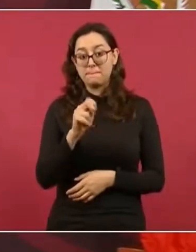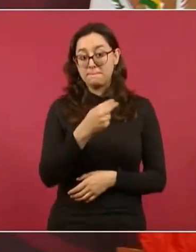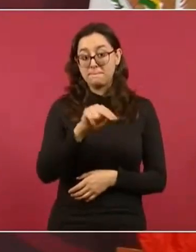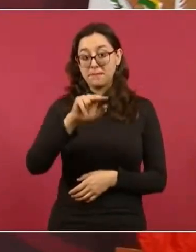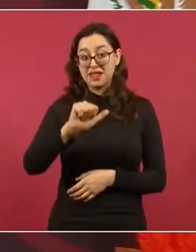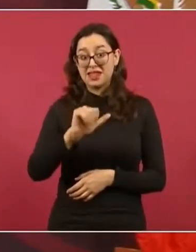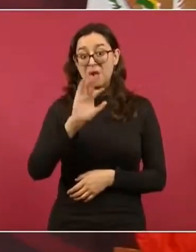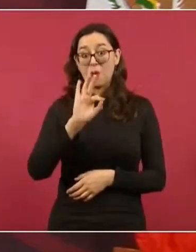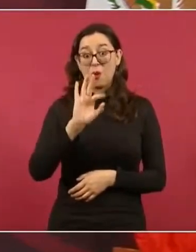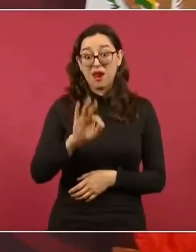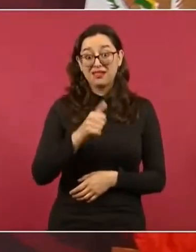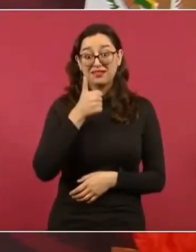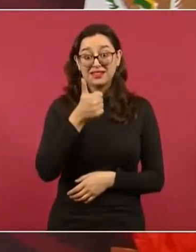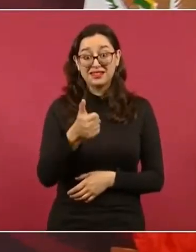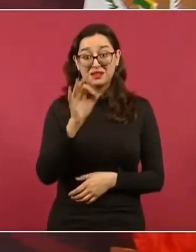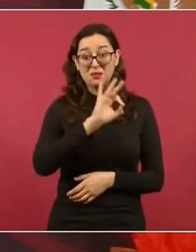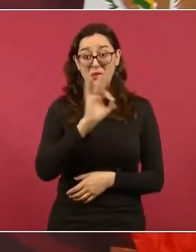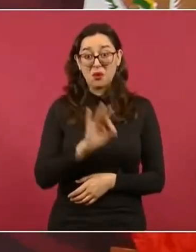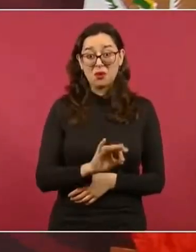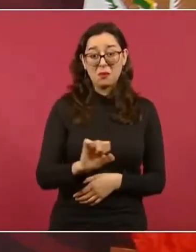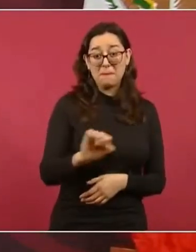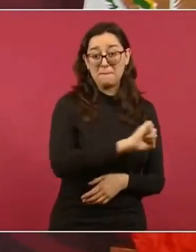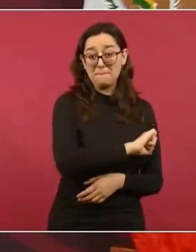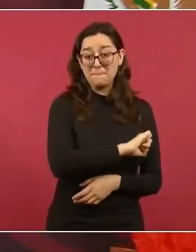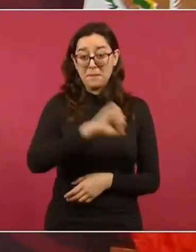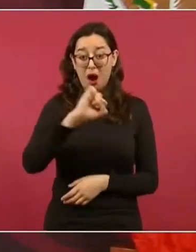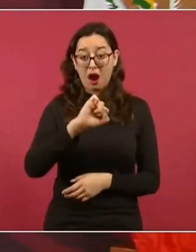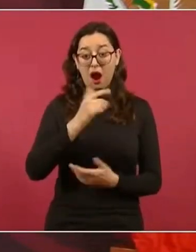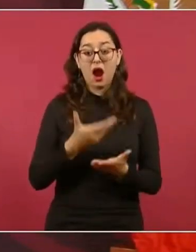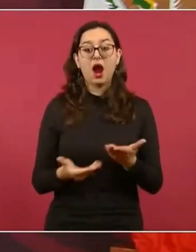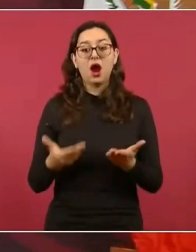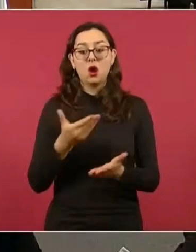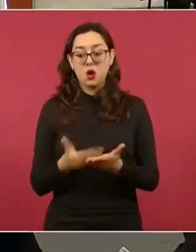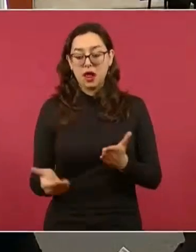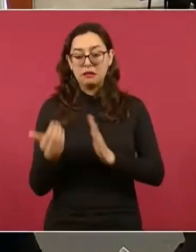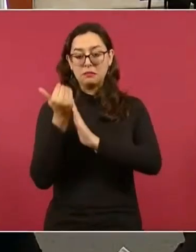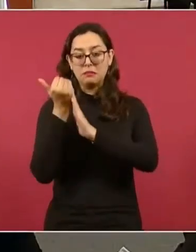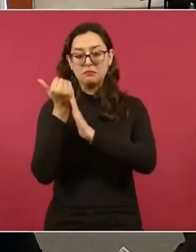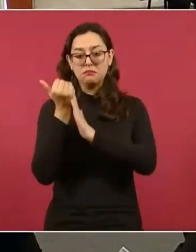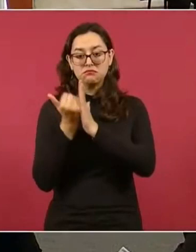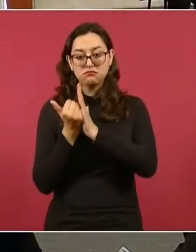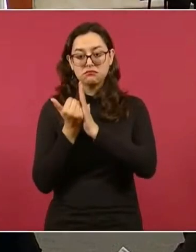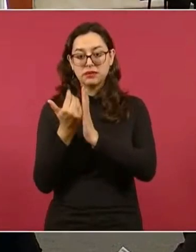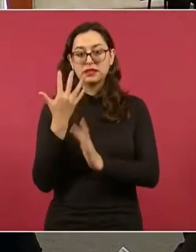Con nosotros una disminución de 5.6%.